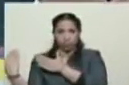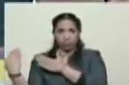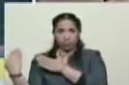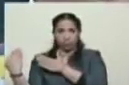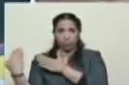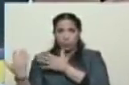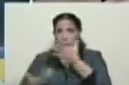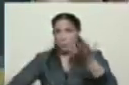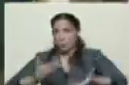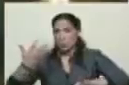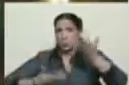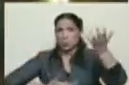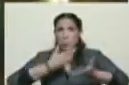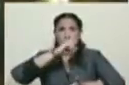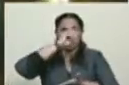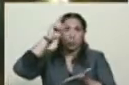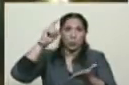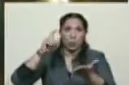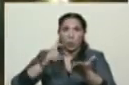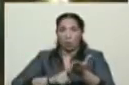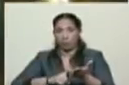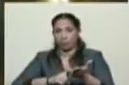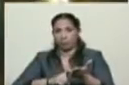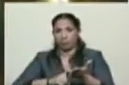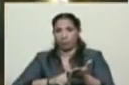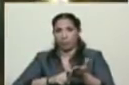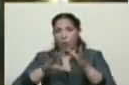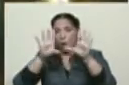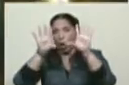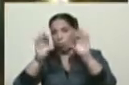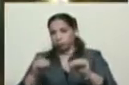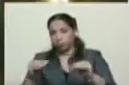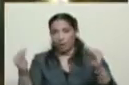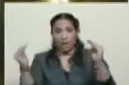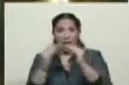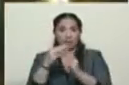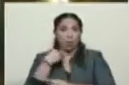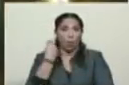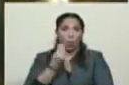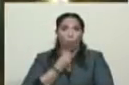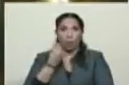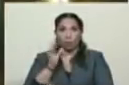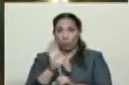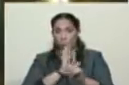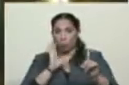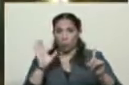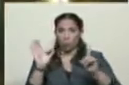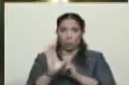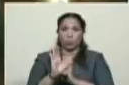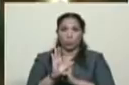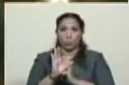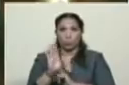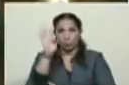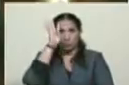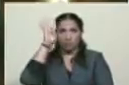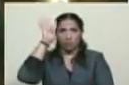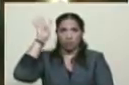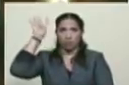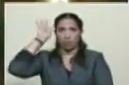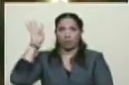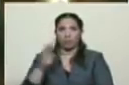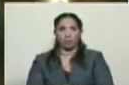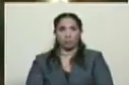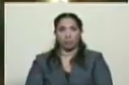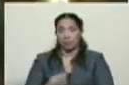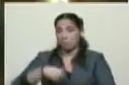Quemaron por completo hasta los cimientos la Casa de la Juventud y la Cultura Robert Serra. Lo primero